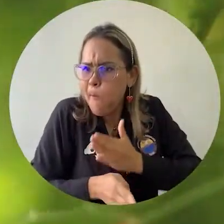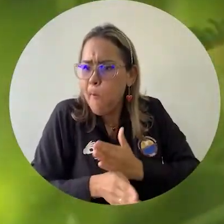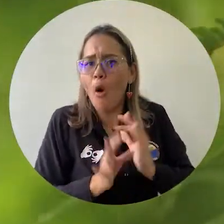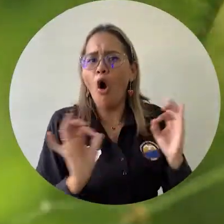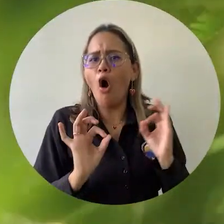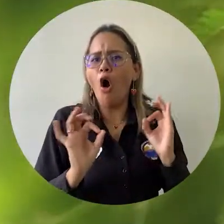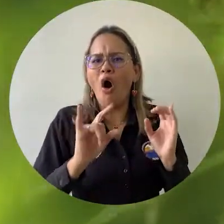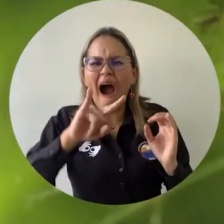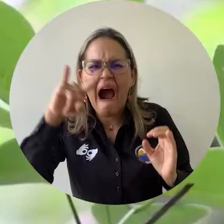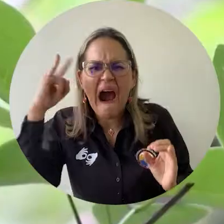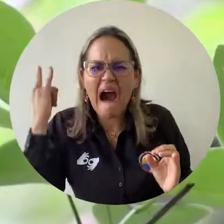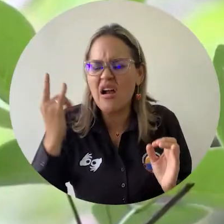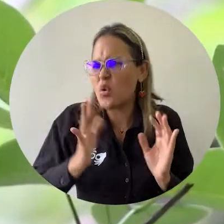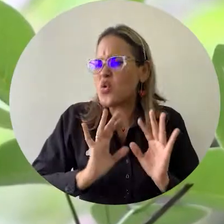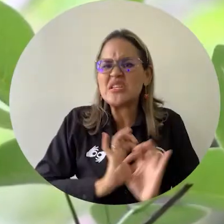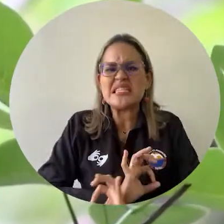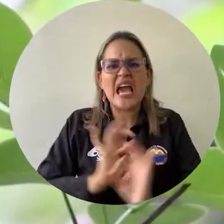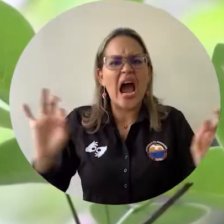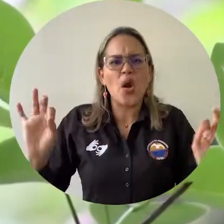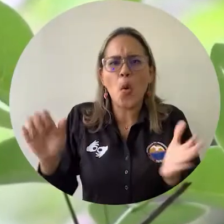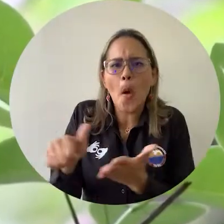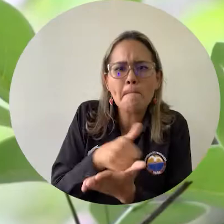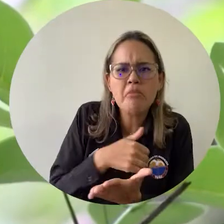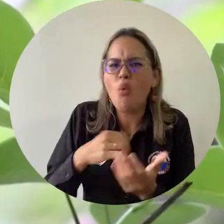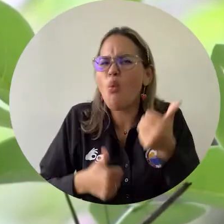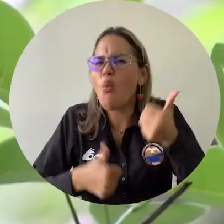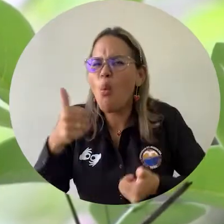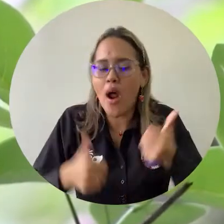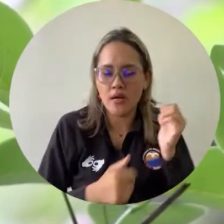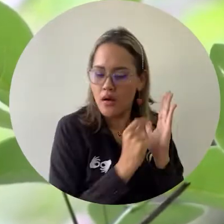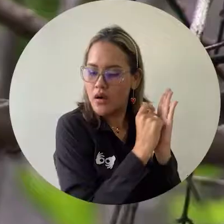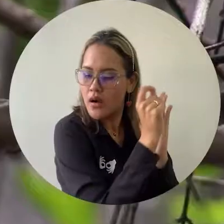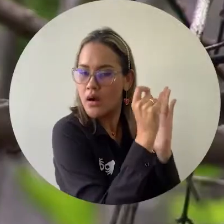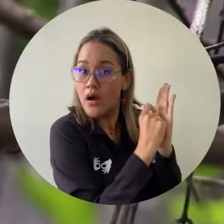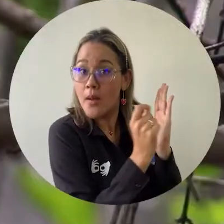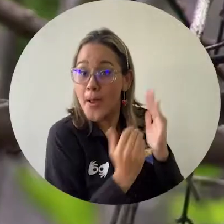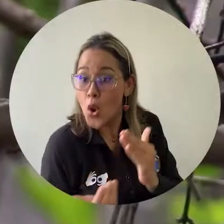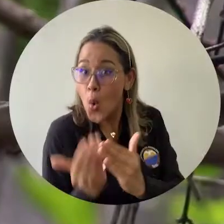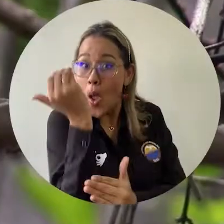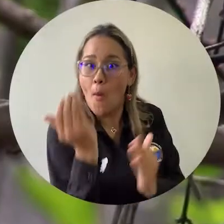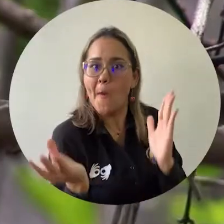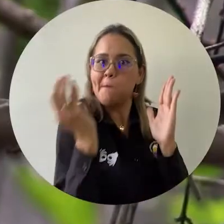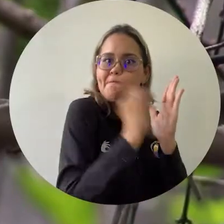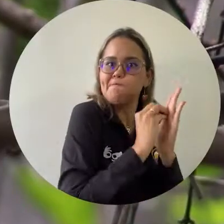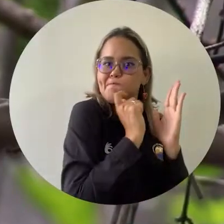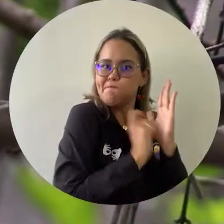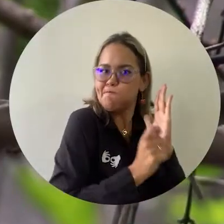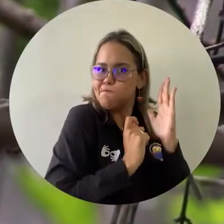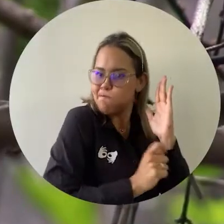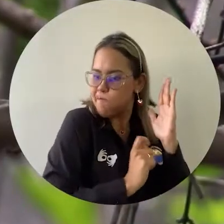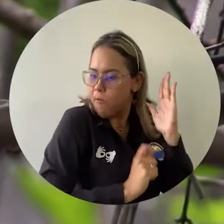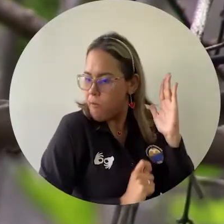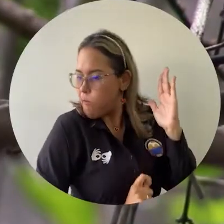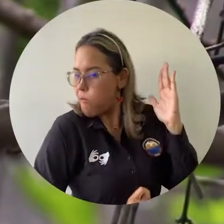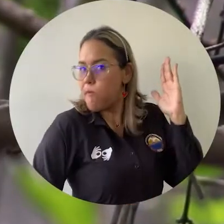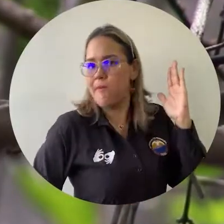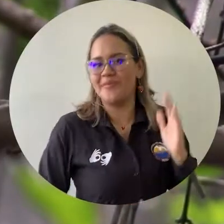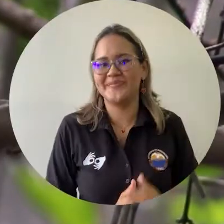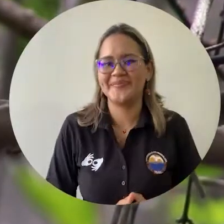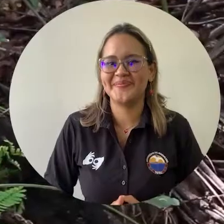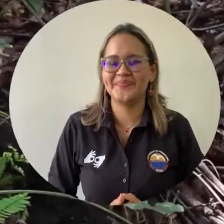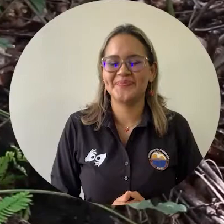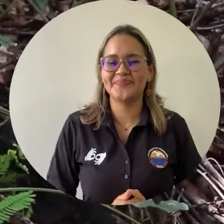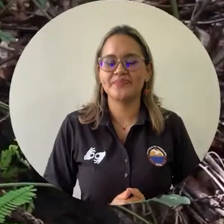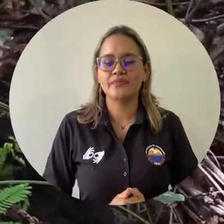poblaciones durante el tiempo o si por el contrario han desaparecido, así como el descubrimiento de nuevas especies para la zona o para la